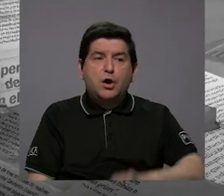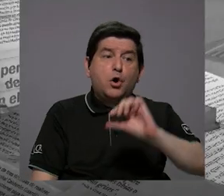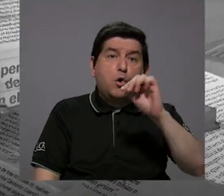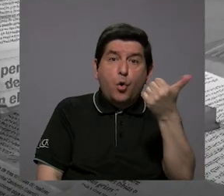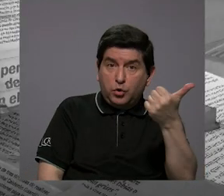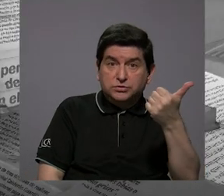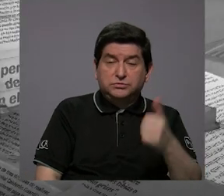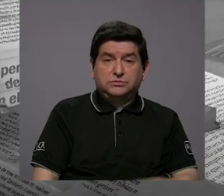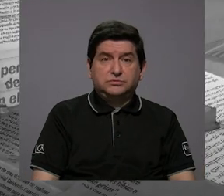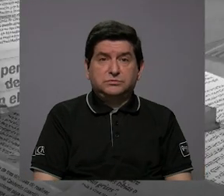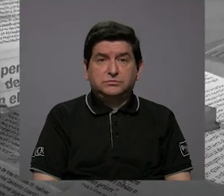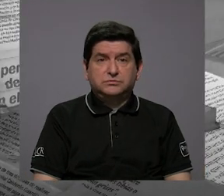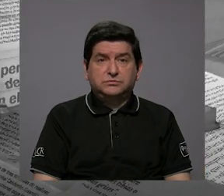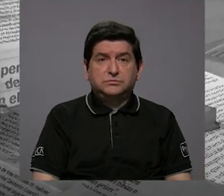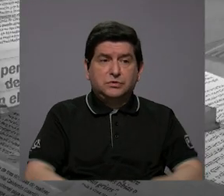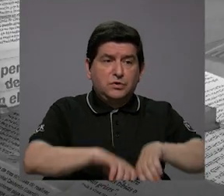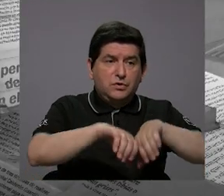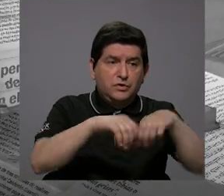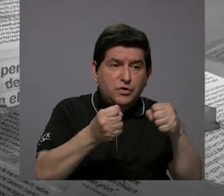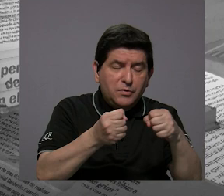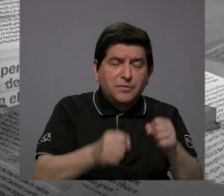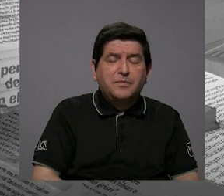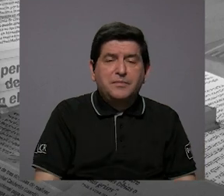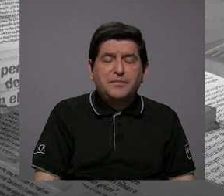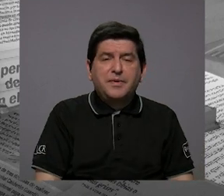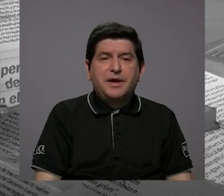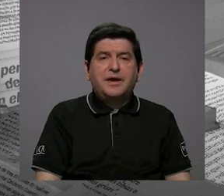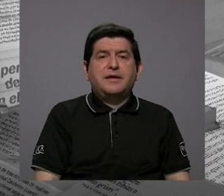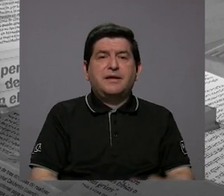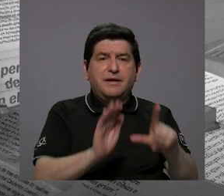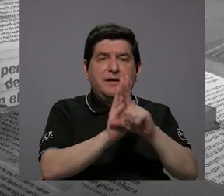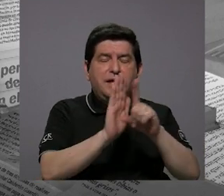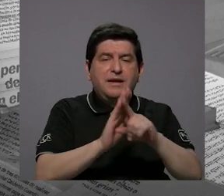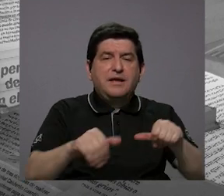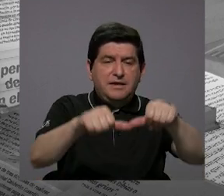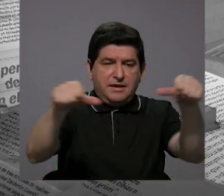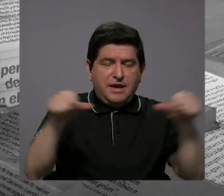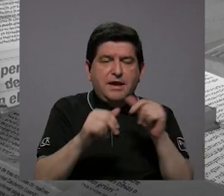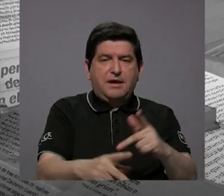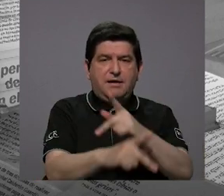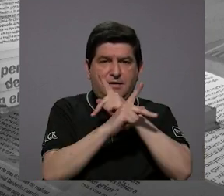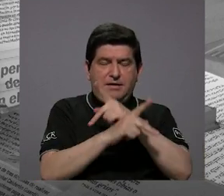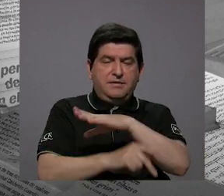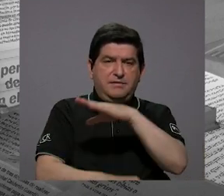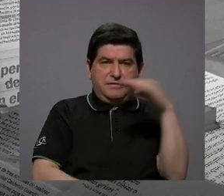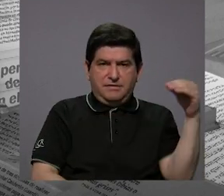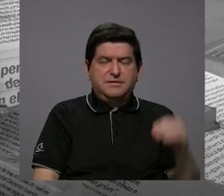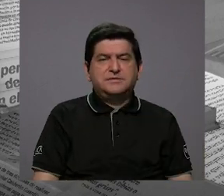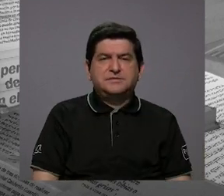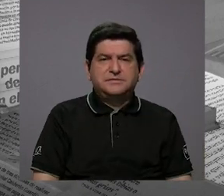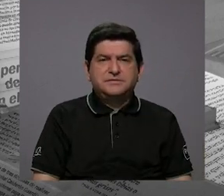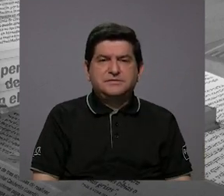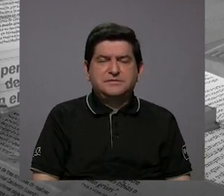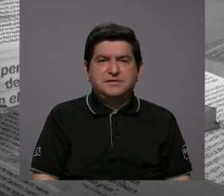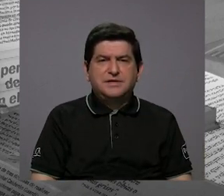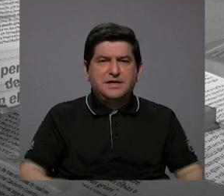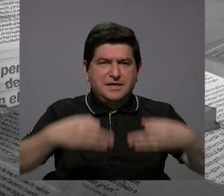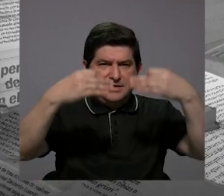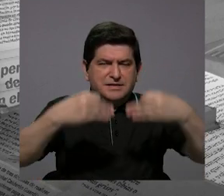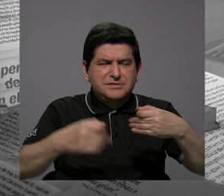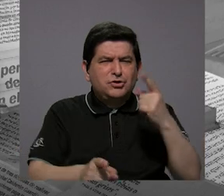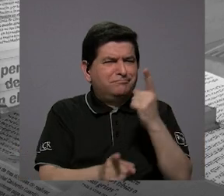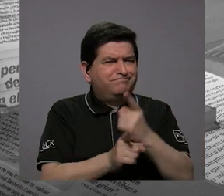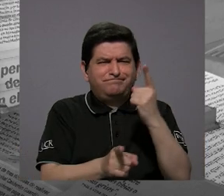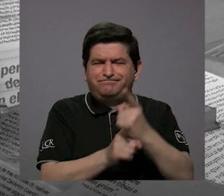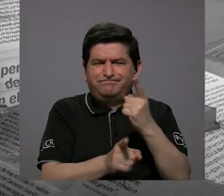otras por violación a zonas de protección y también lo que tiene que ver con disposición inadecuada